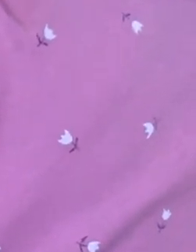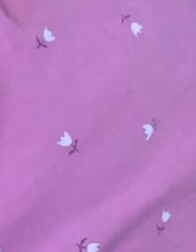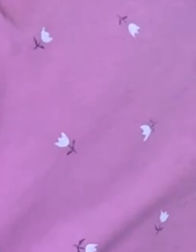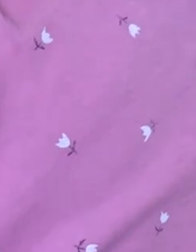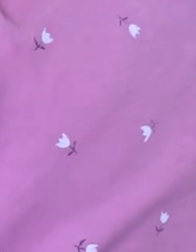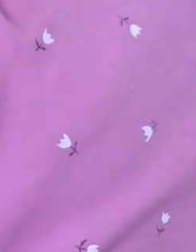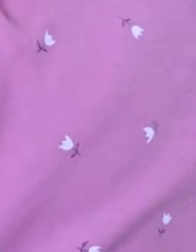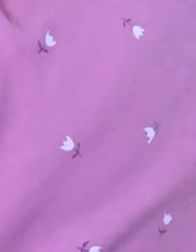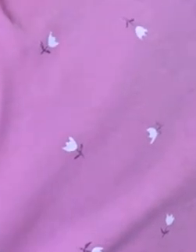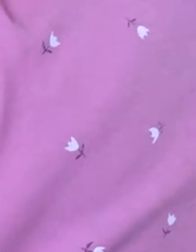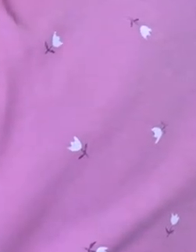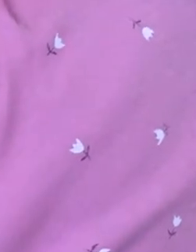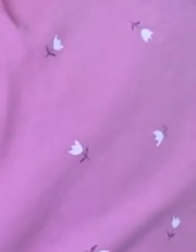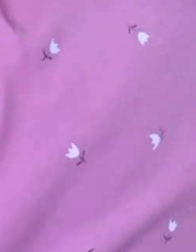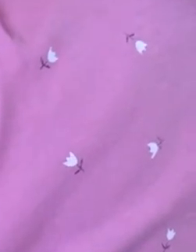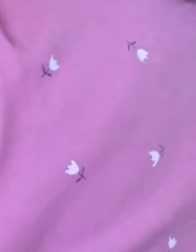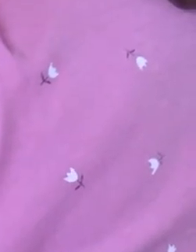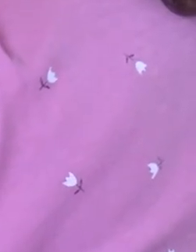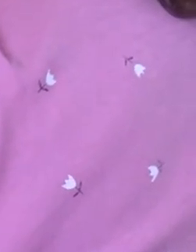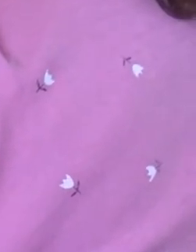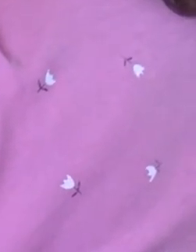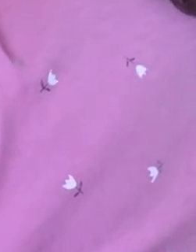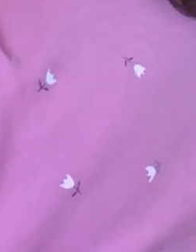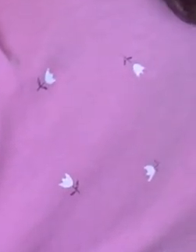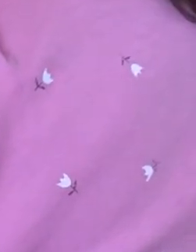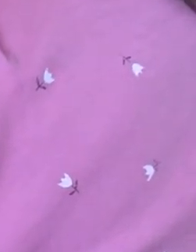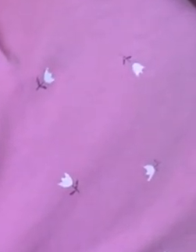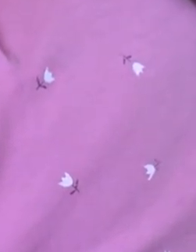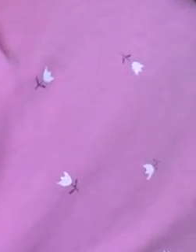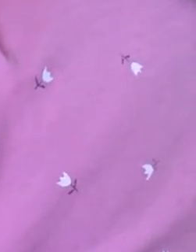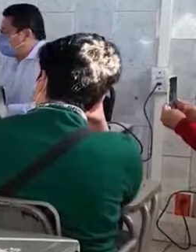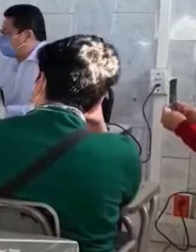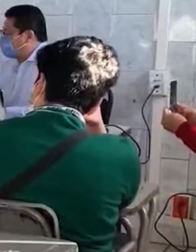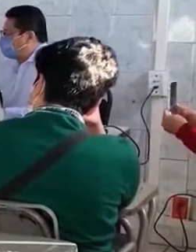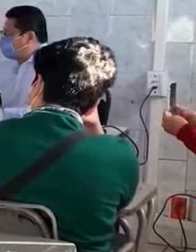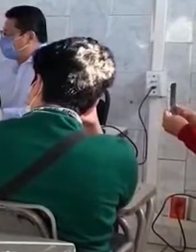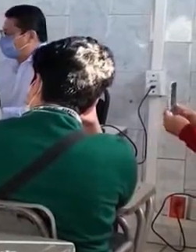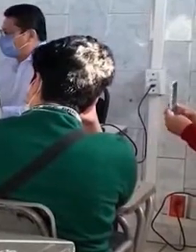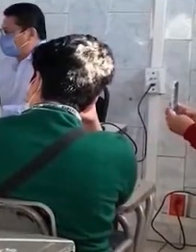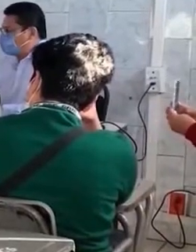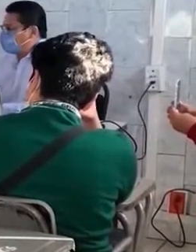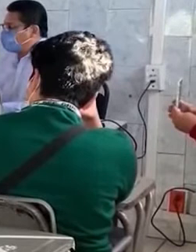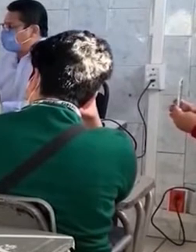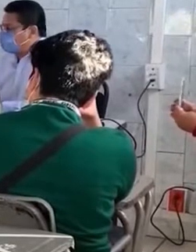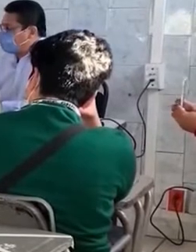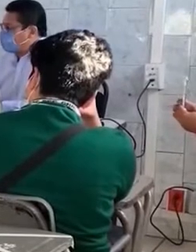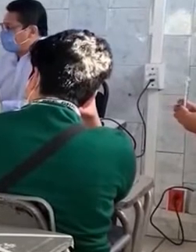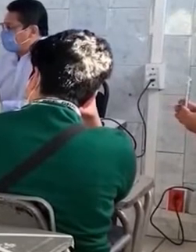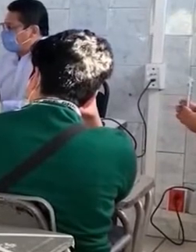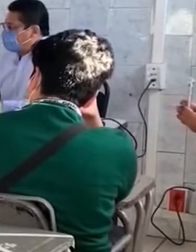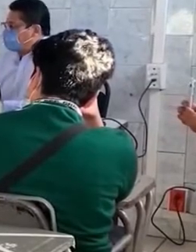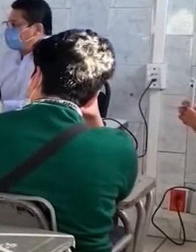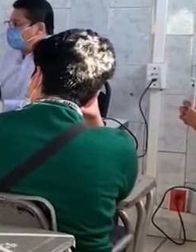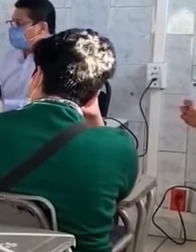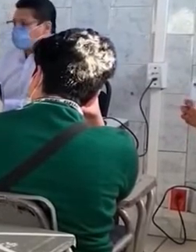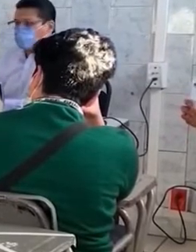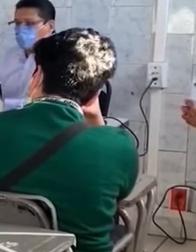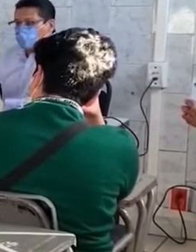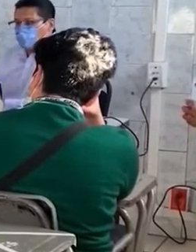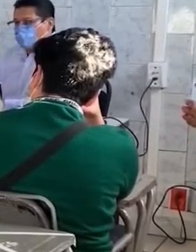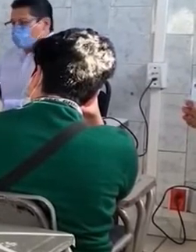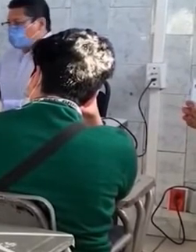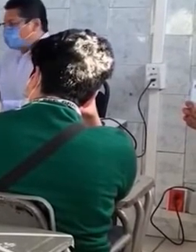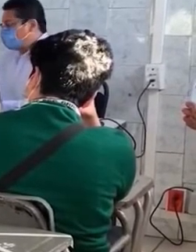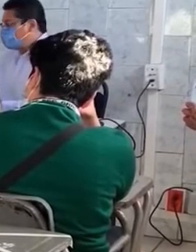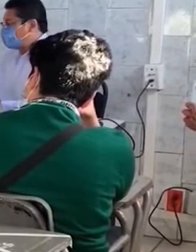universitarios para la vacunación en las regiones, donde también recibirán la dosis el personal de primarias y secundarias. Habla Ricardo